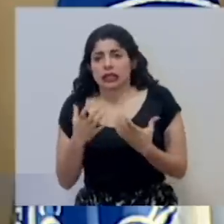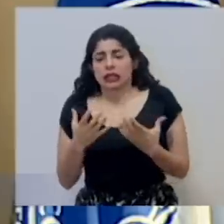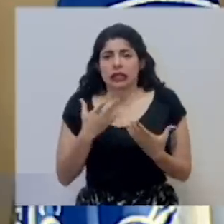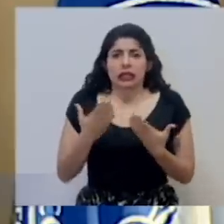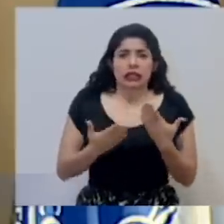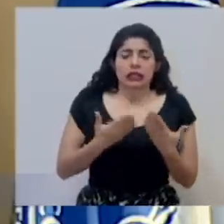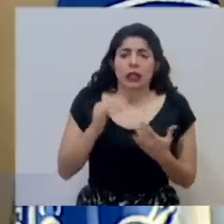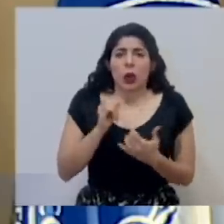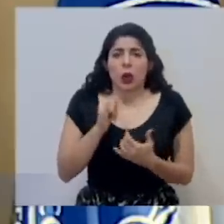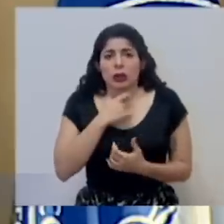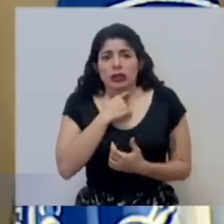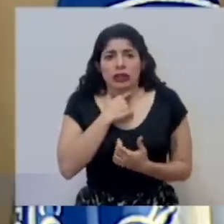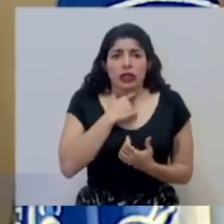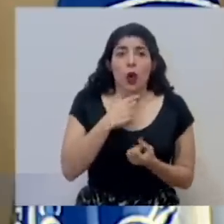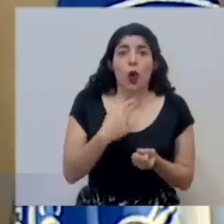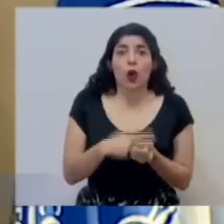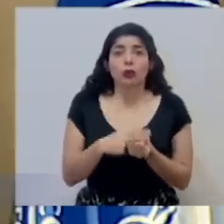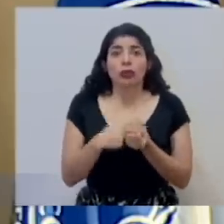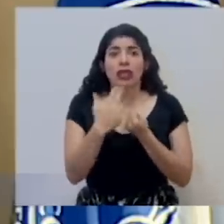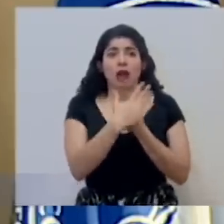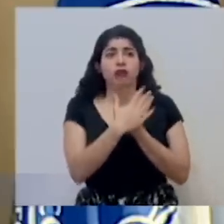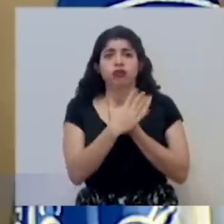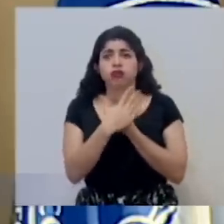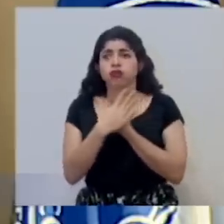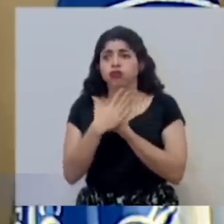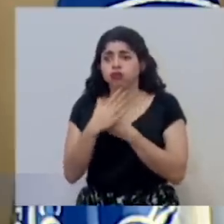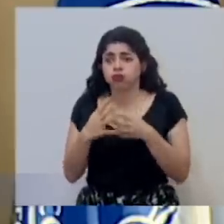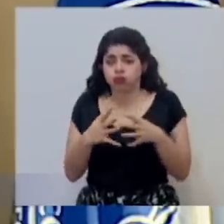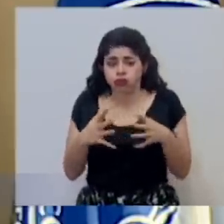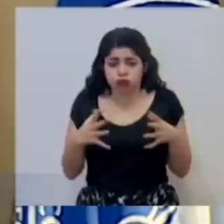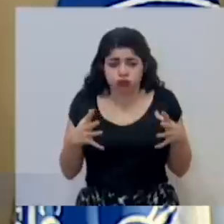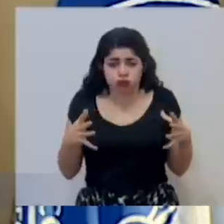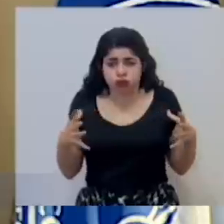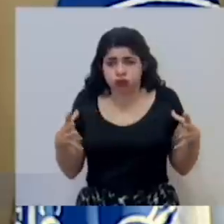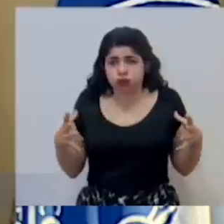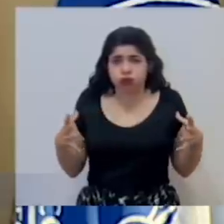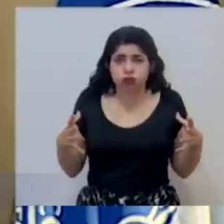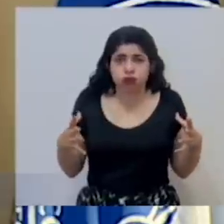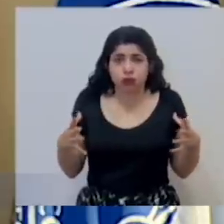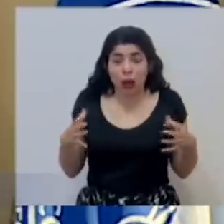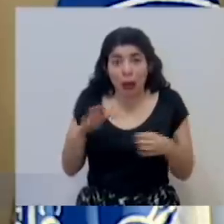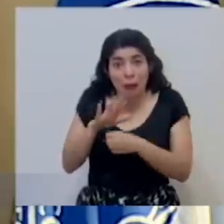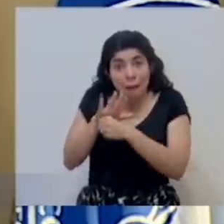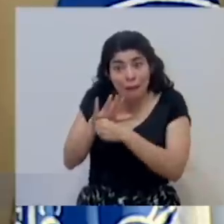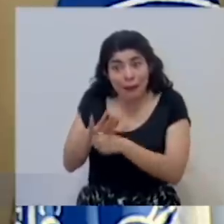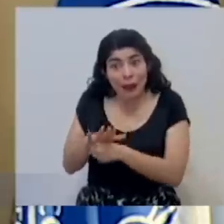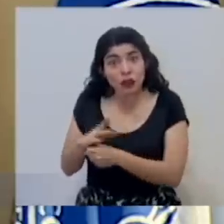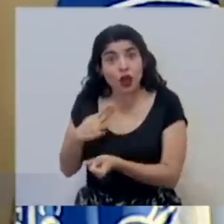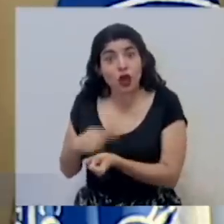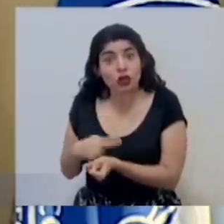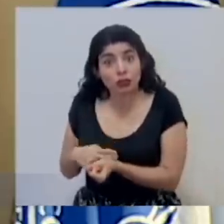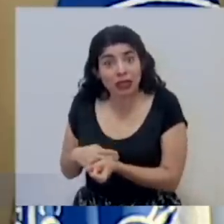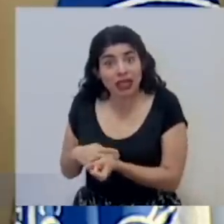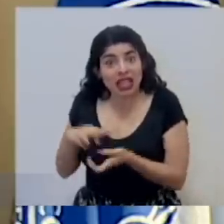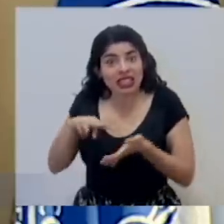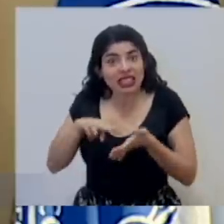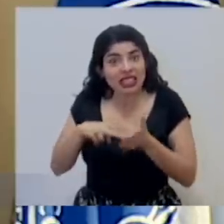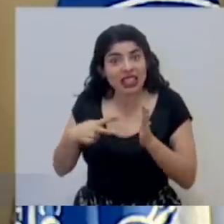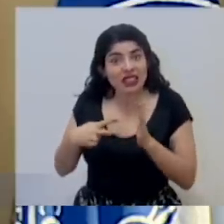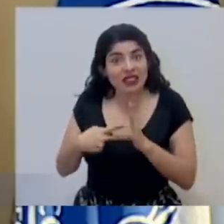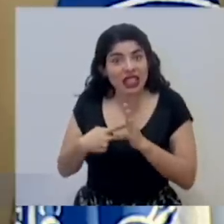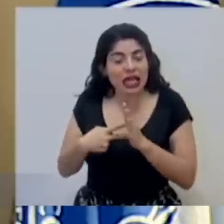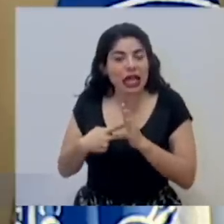nuestro servicio hospitalario está recibiendo mucha presión, lo cual no sólo obviamente afecta a las personas